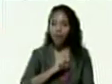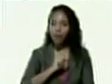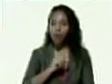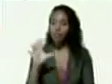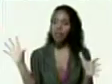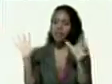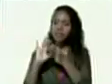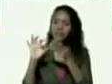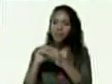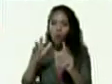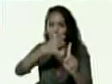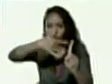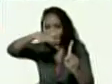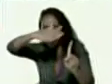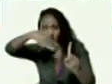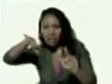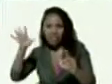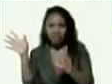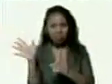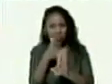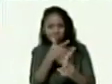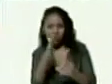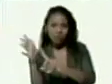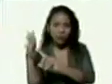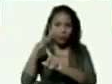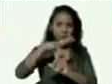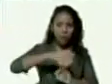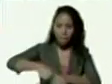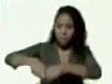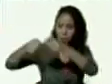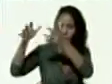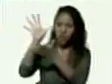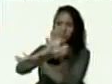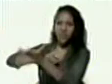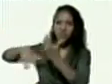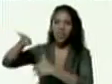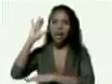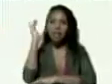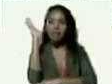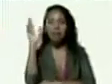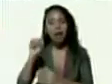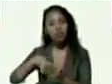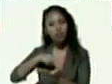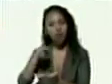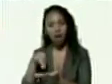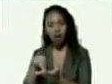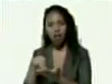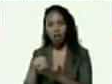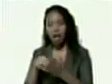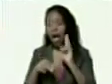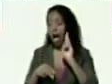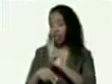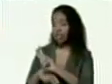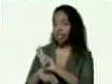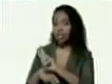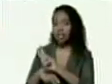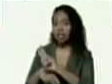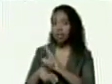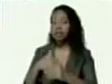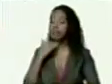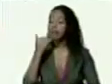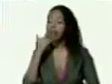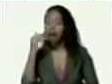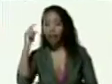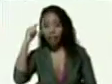conspiración sabotaje y destrucción de la asamblea nacional así que se acerca el día